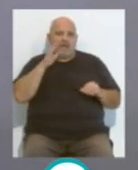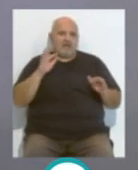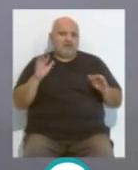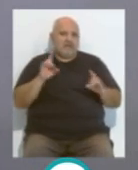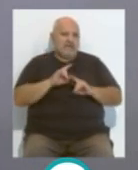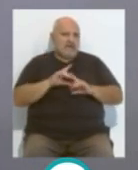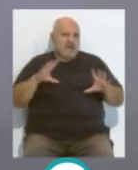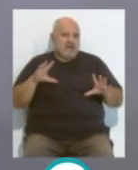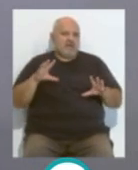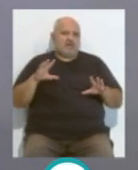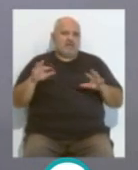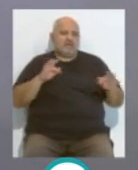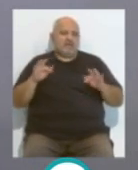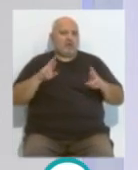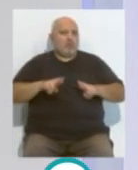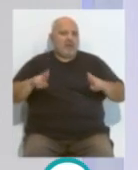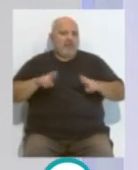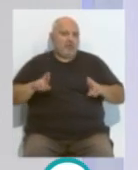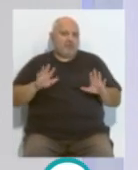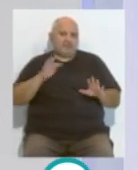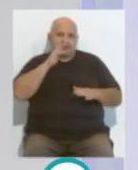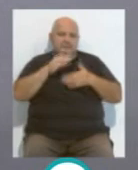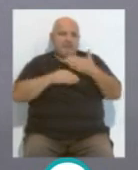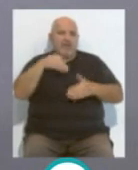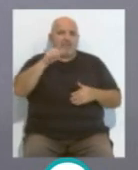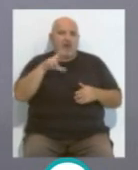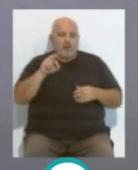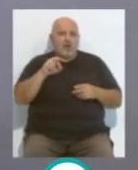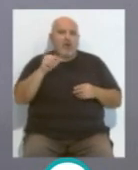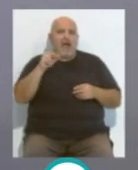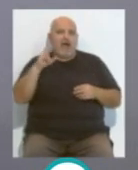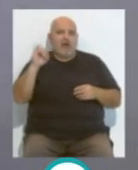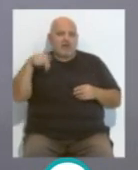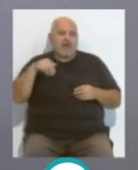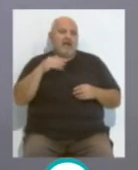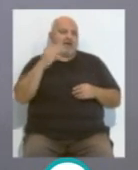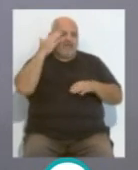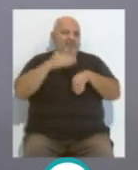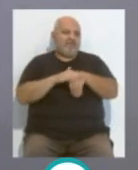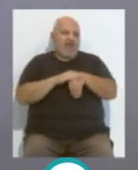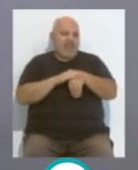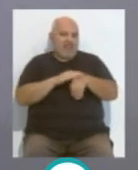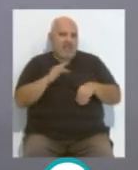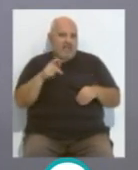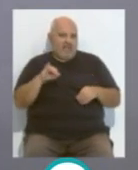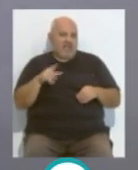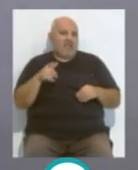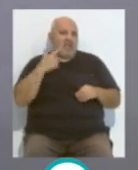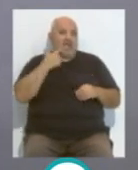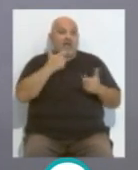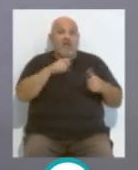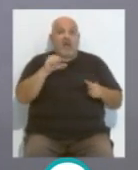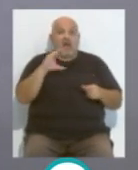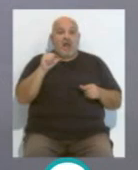entre Algodones recuperando, está Marcos Mauro, Aroyan y Fali. Y Fali. Está el tema de Pedro